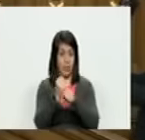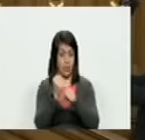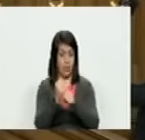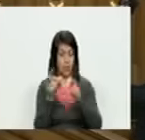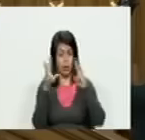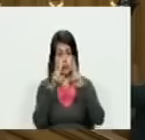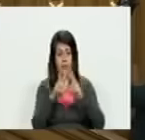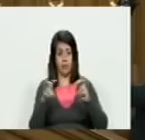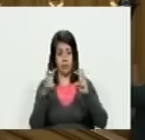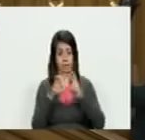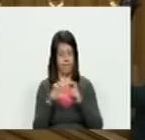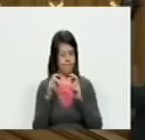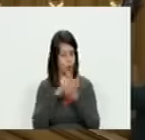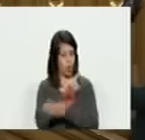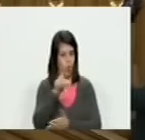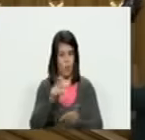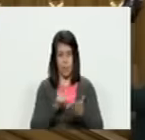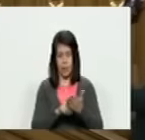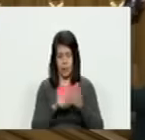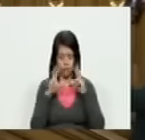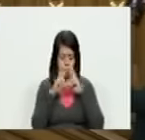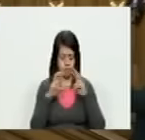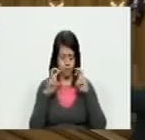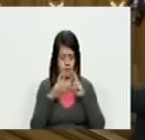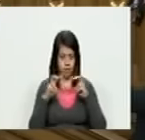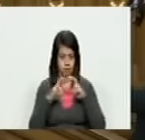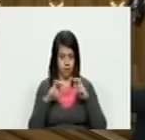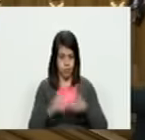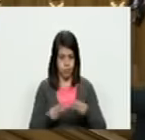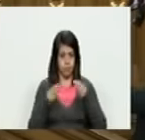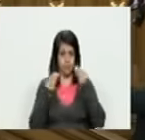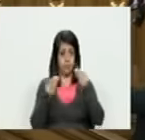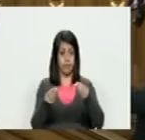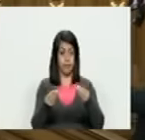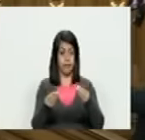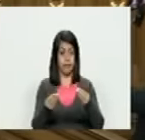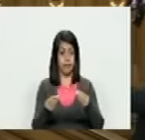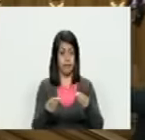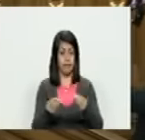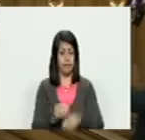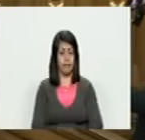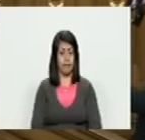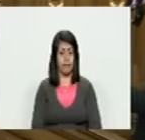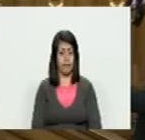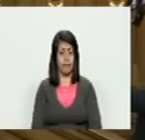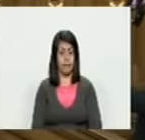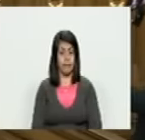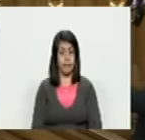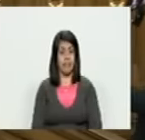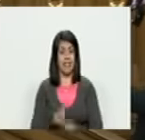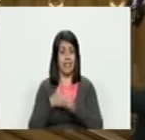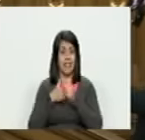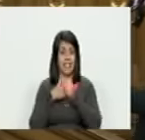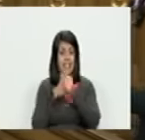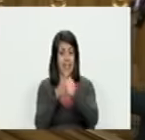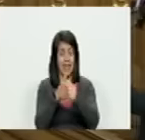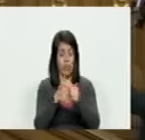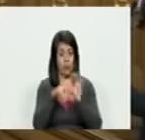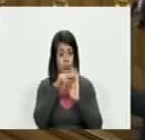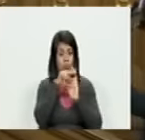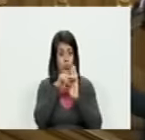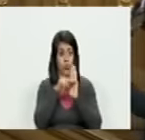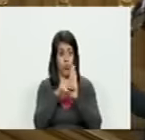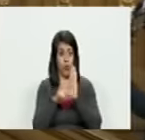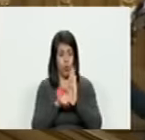investigación rigurosamente llevado estrictamente conducido siguiendo las normas